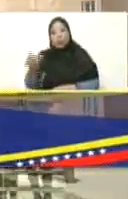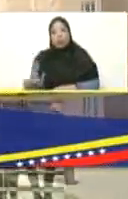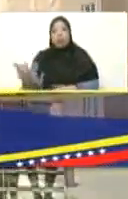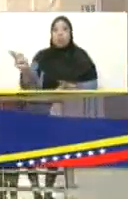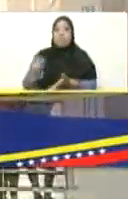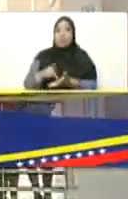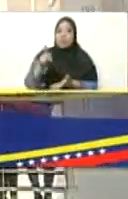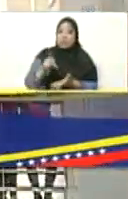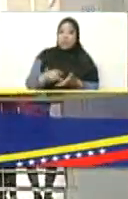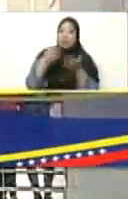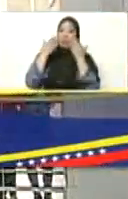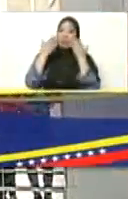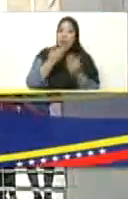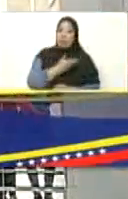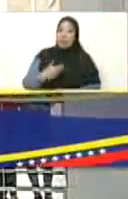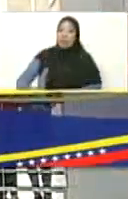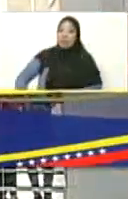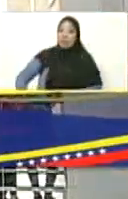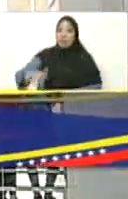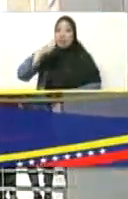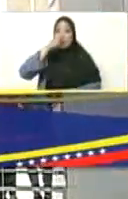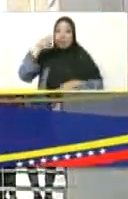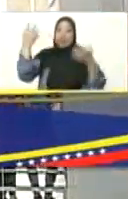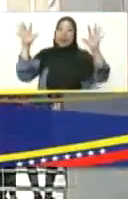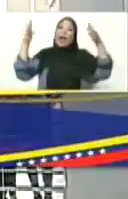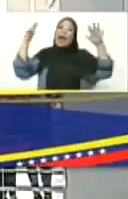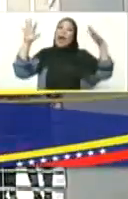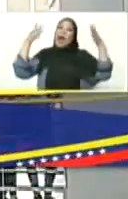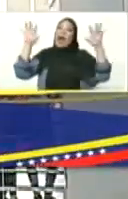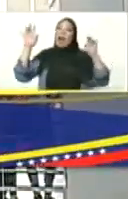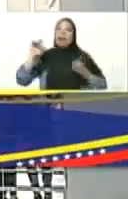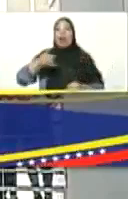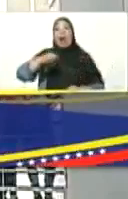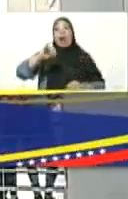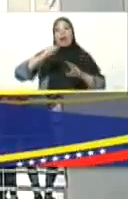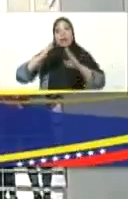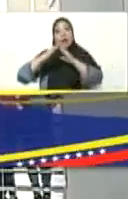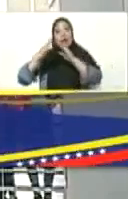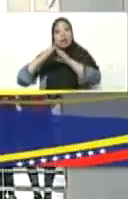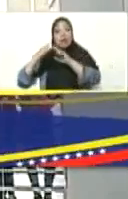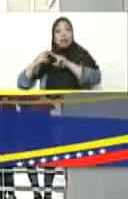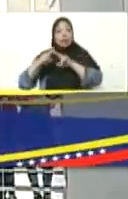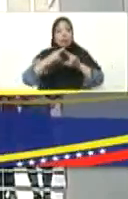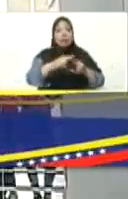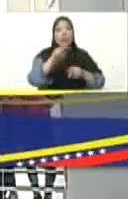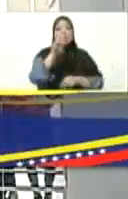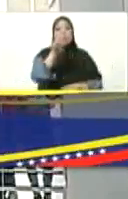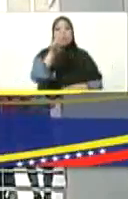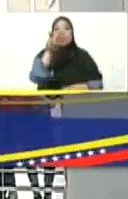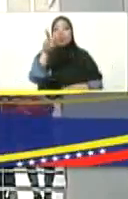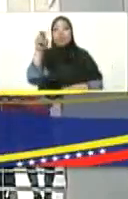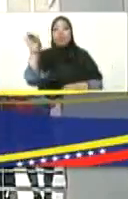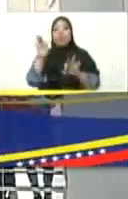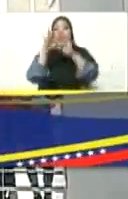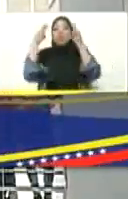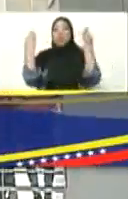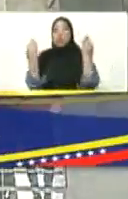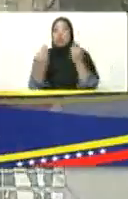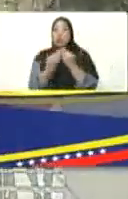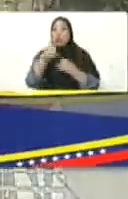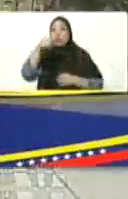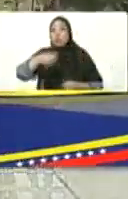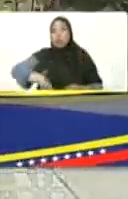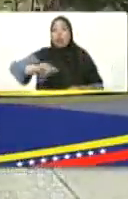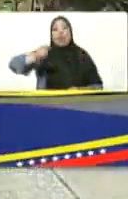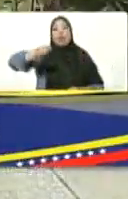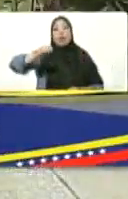presidente. A todos ellos les estamos entregando viviendas. Son 120 familias, presidente, que hoy reciben una